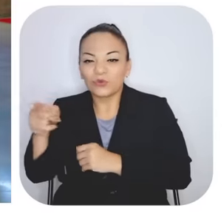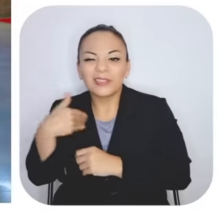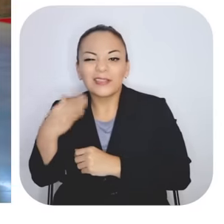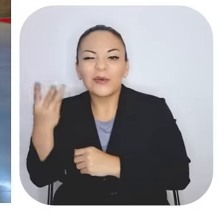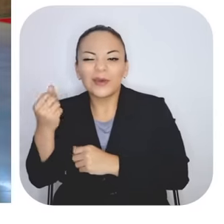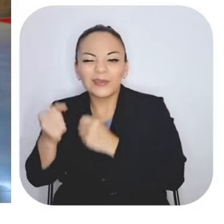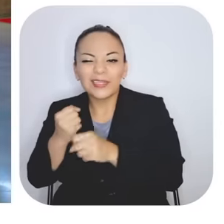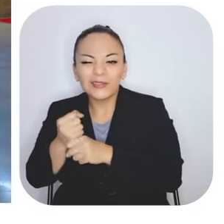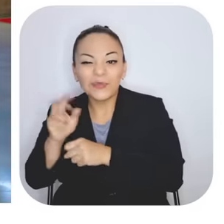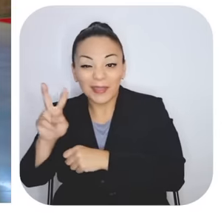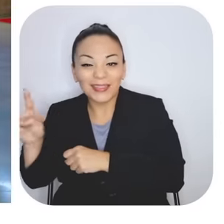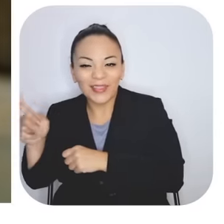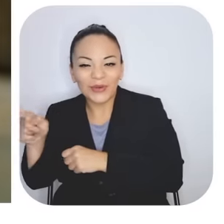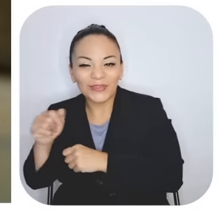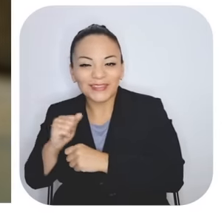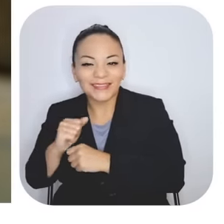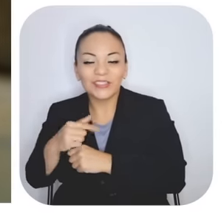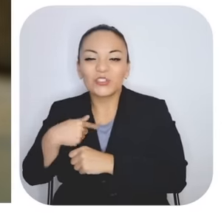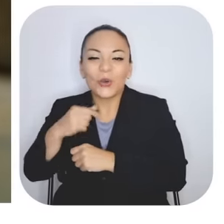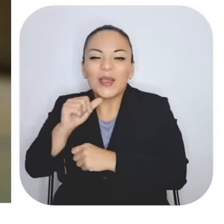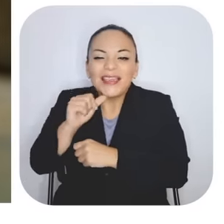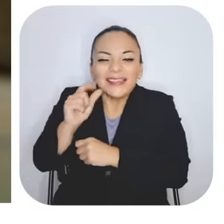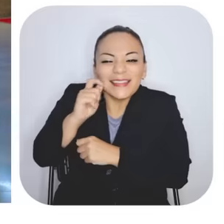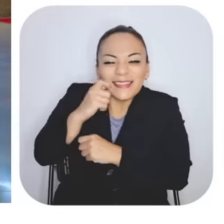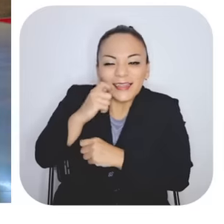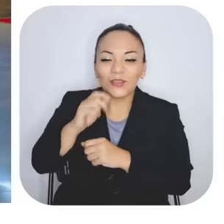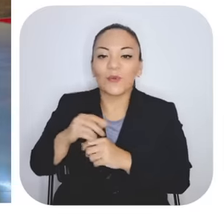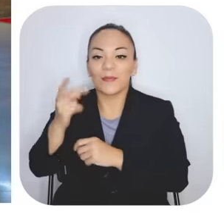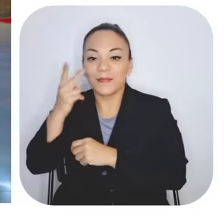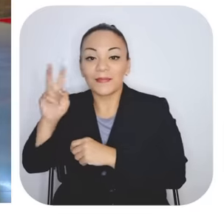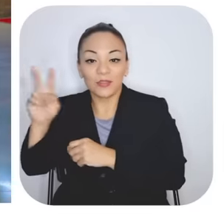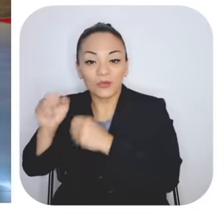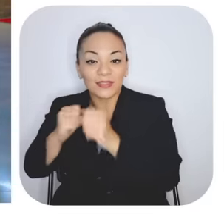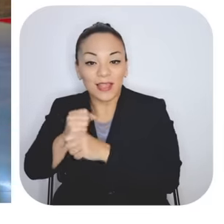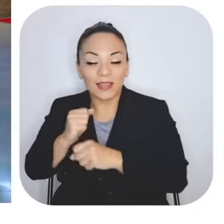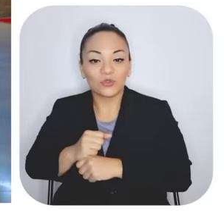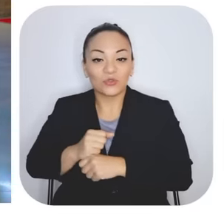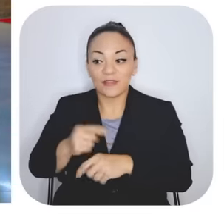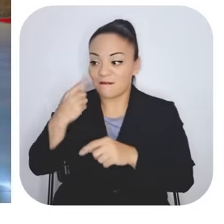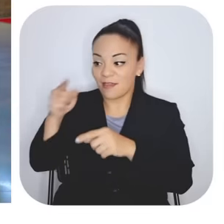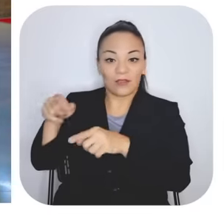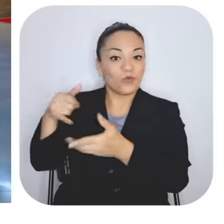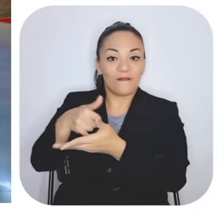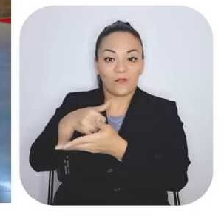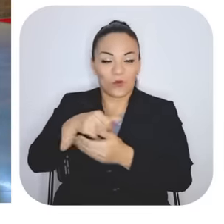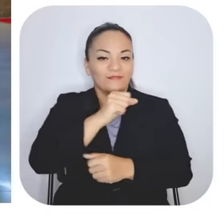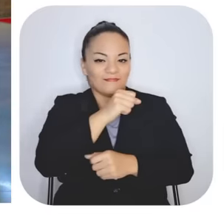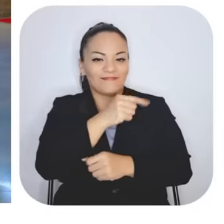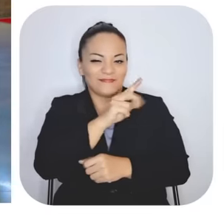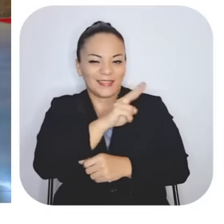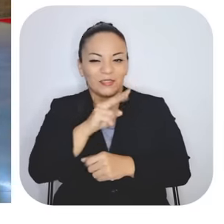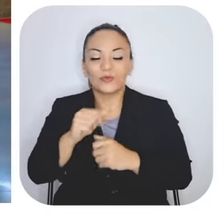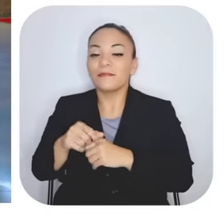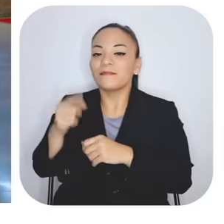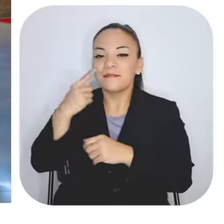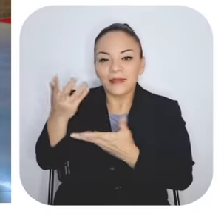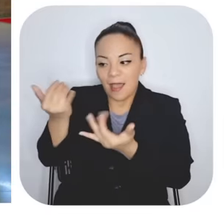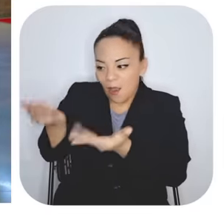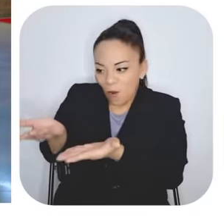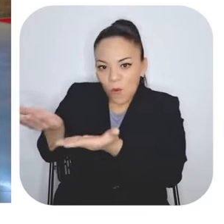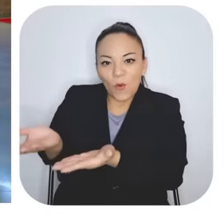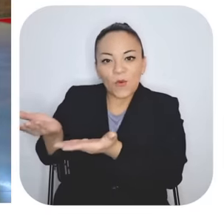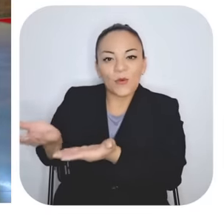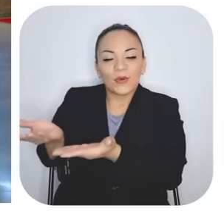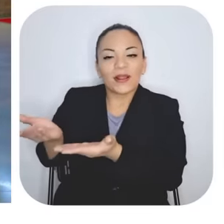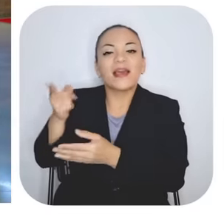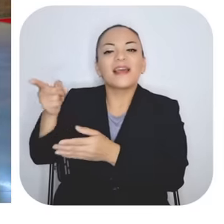Usted tiene 22 años, ¿verdad? Que no aflojó, sino que además ahora